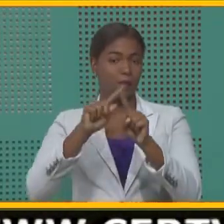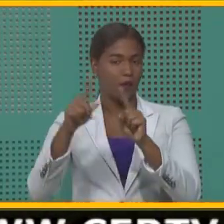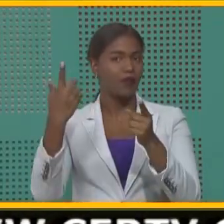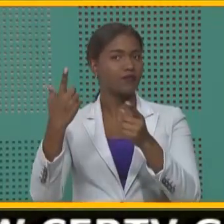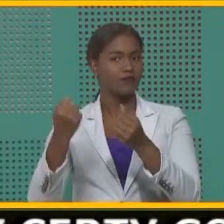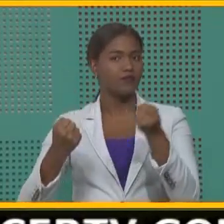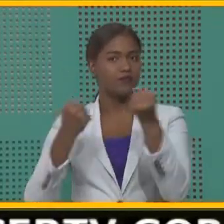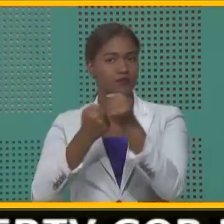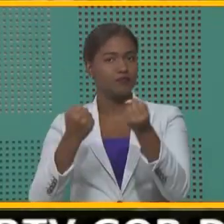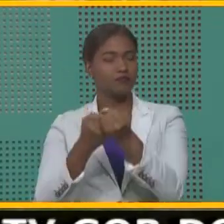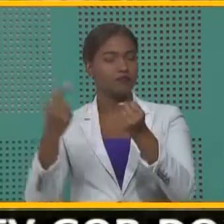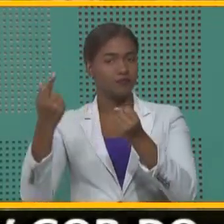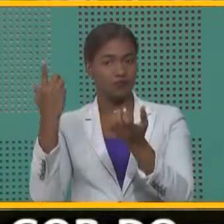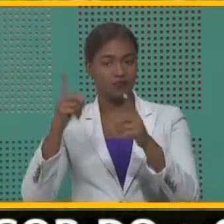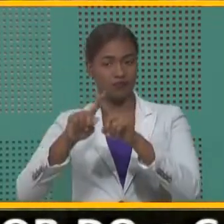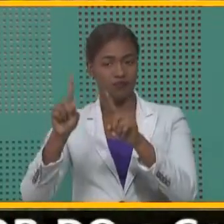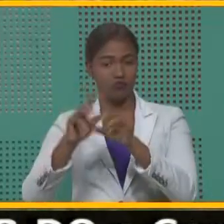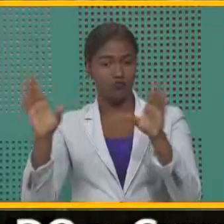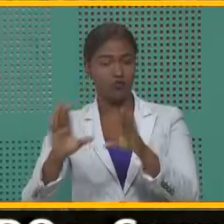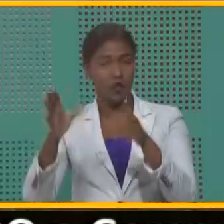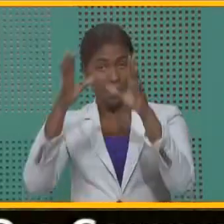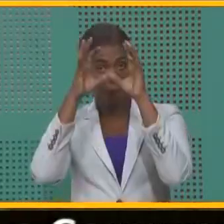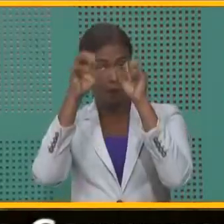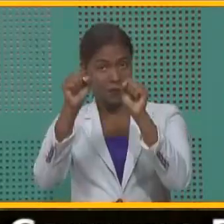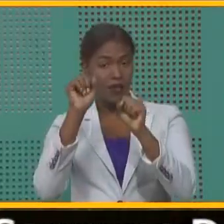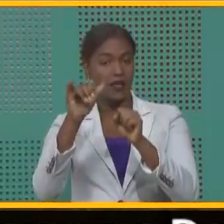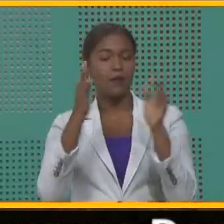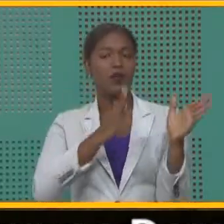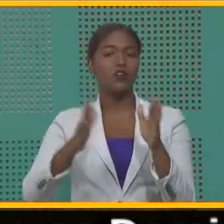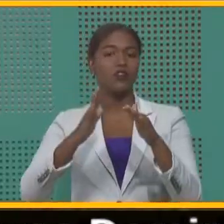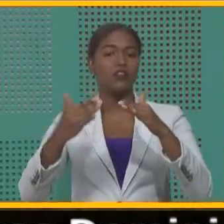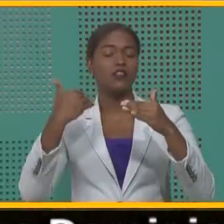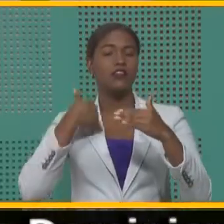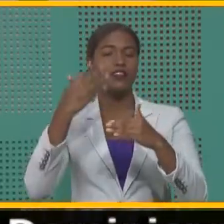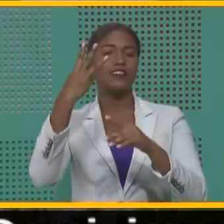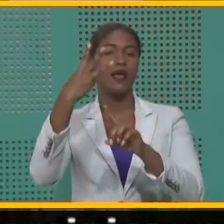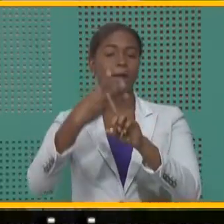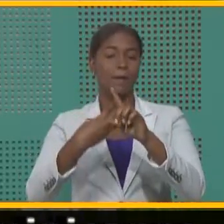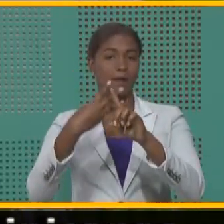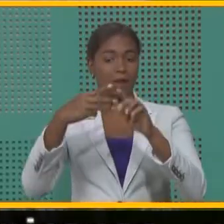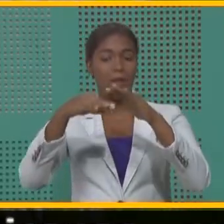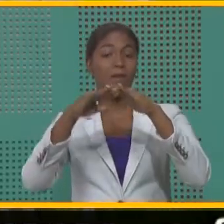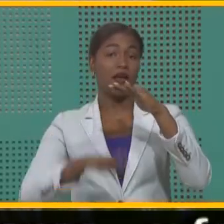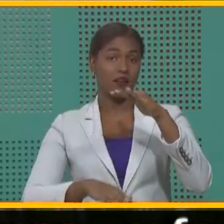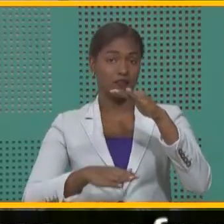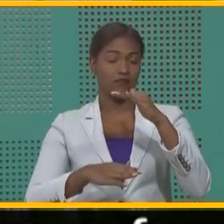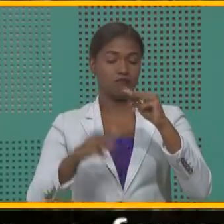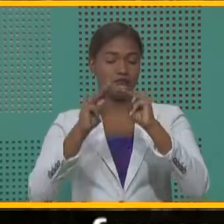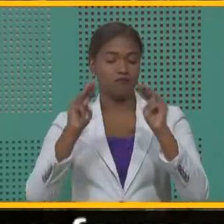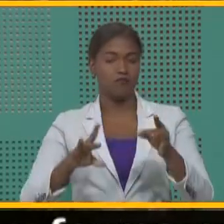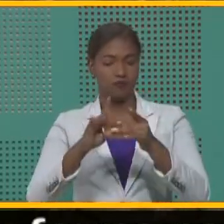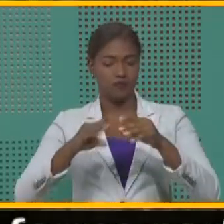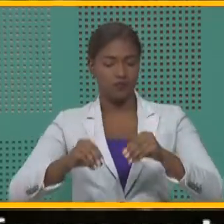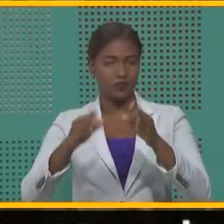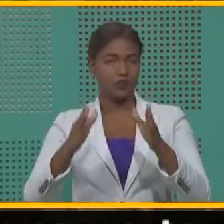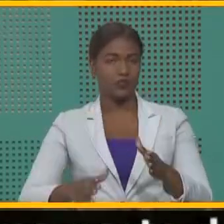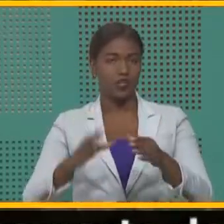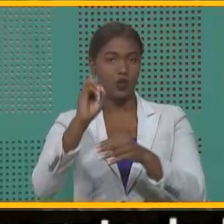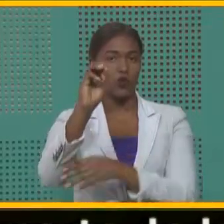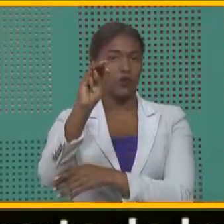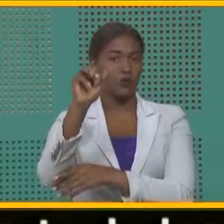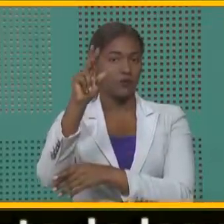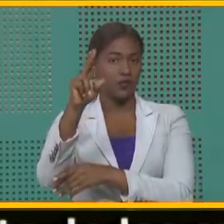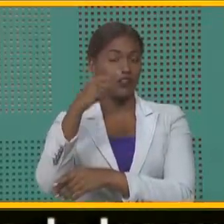al apoyo económico y las ejecutorias del mandatario, ese proceso dura menos de seis meses. El ministro de Agricultura, Osmar Benítez, dijo